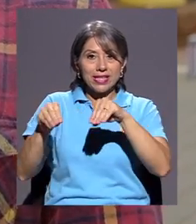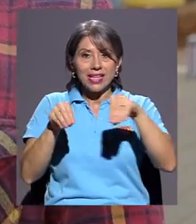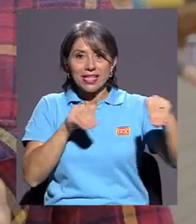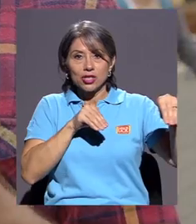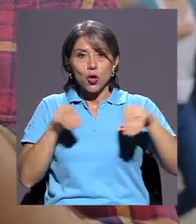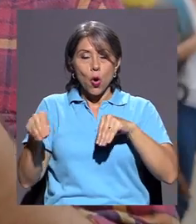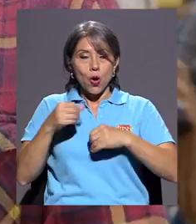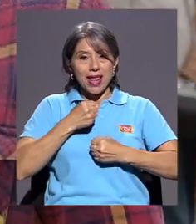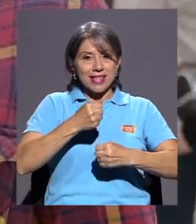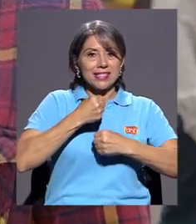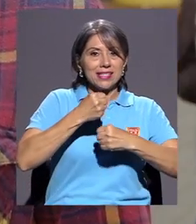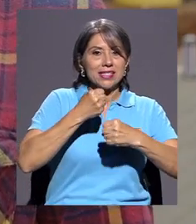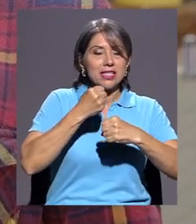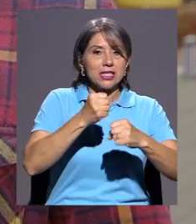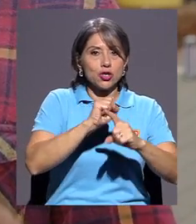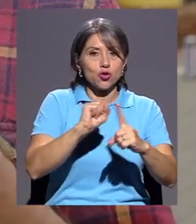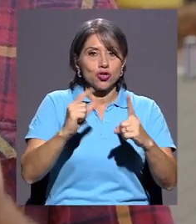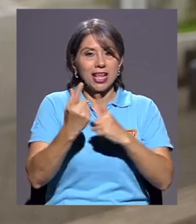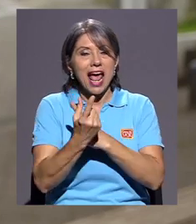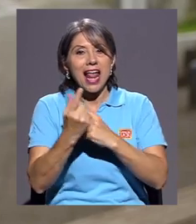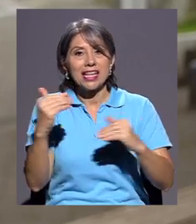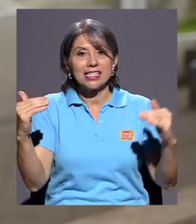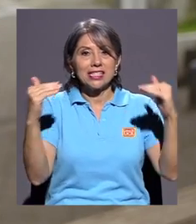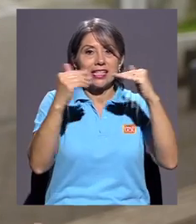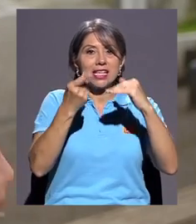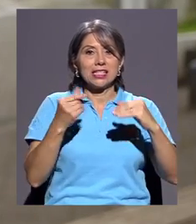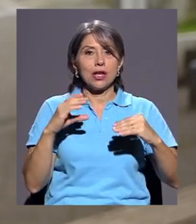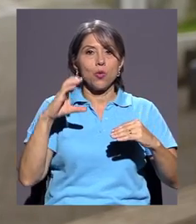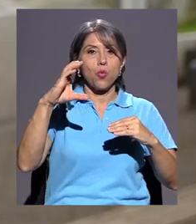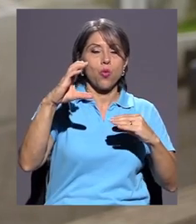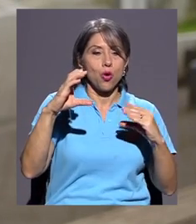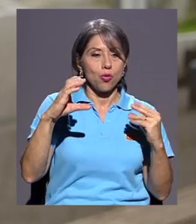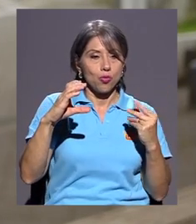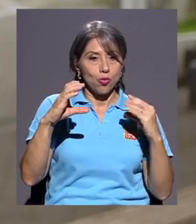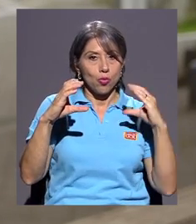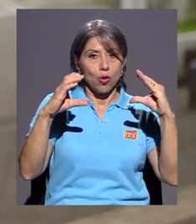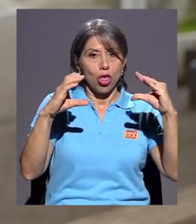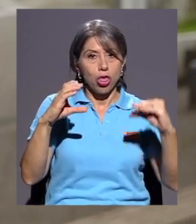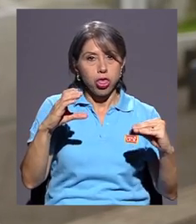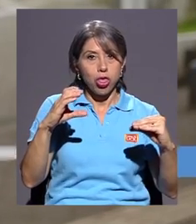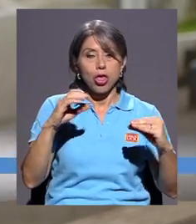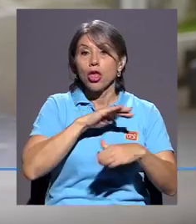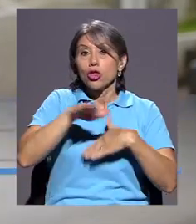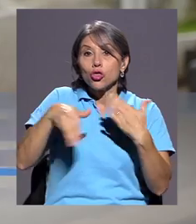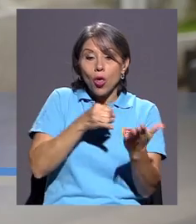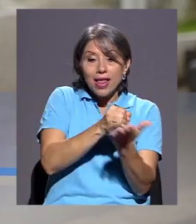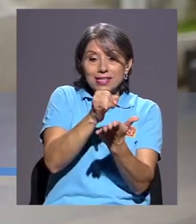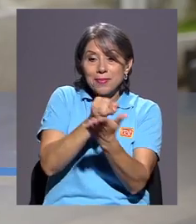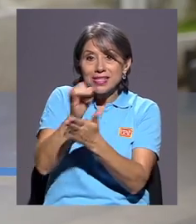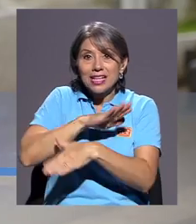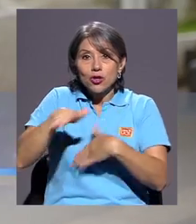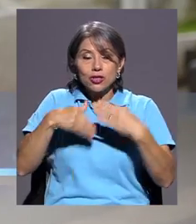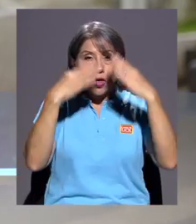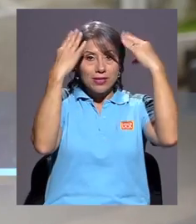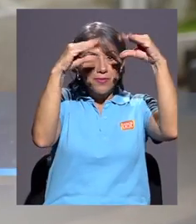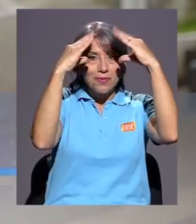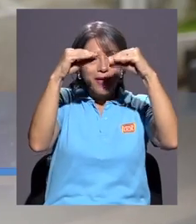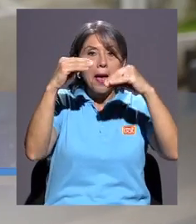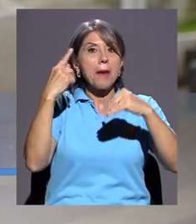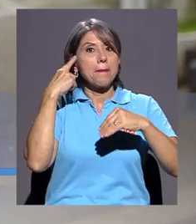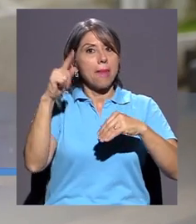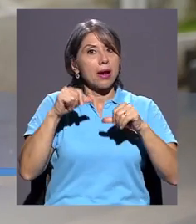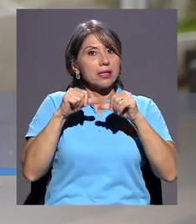movimientos sociales, desigualdad salarial. Todas las investigaciones y todos los podcasts que hacemos pues sirven para poder seguir